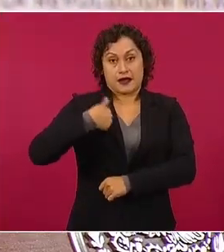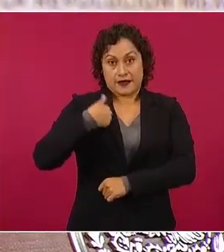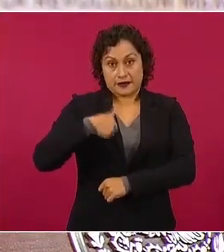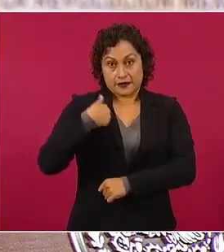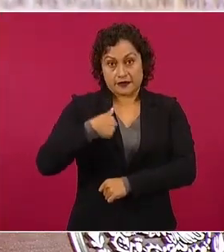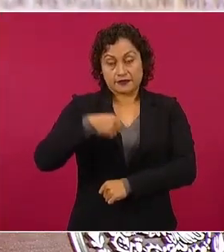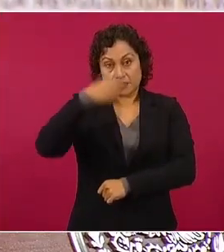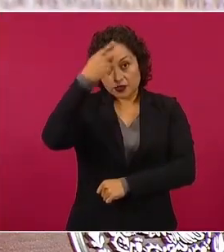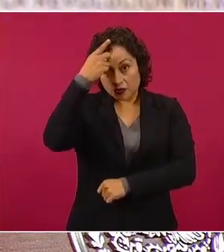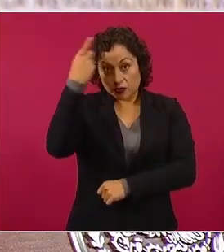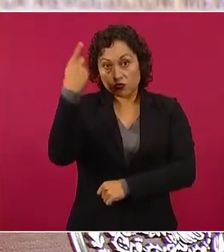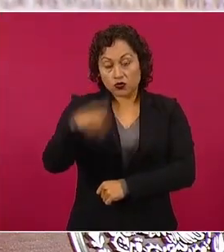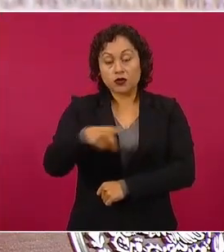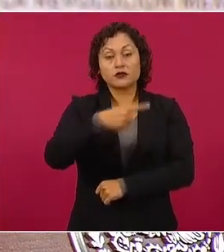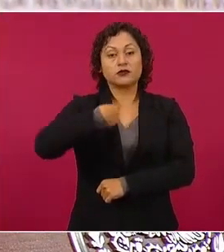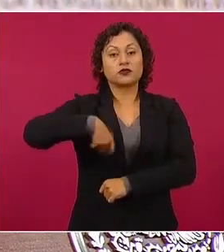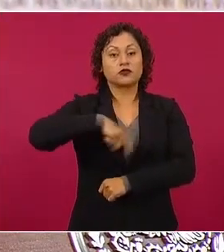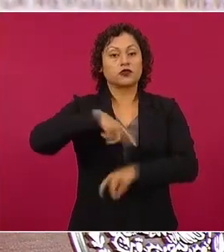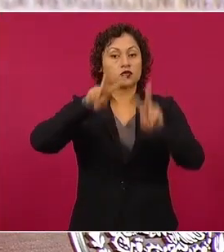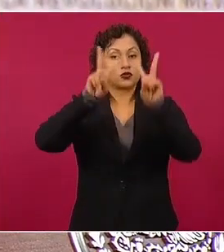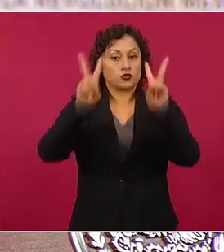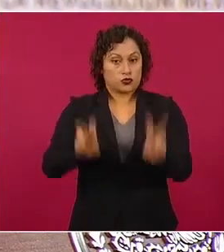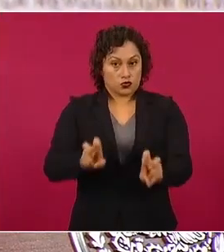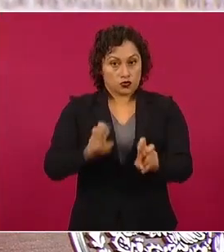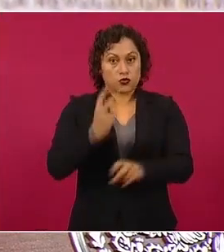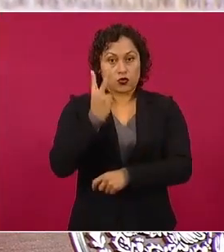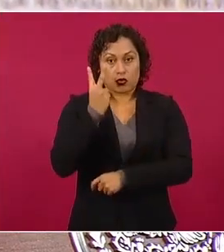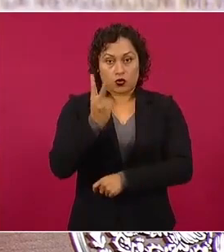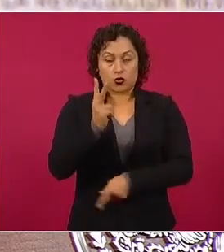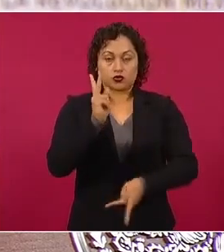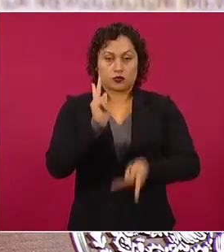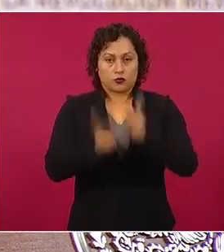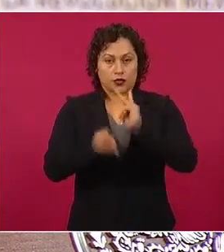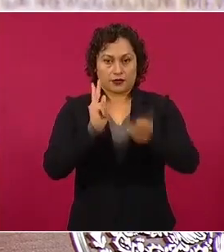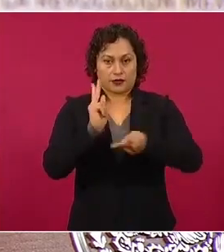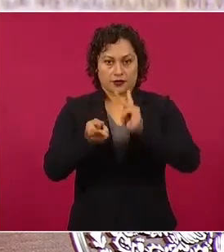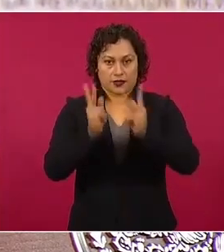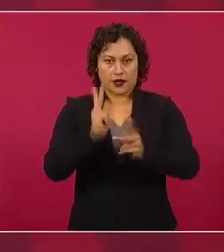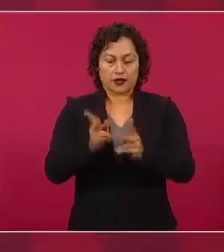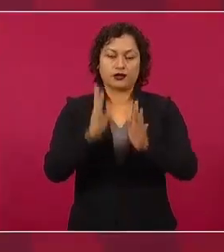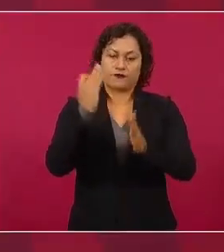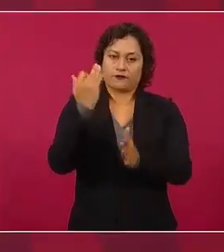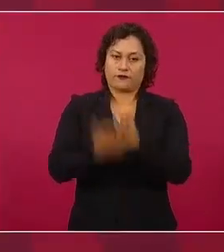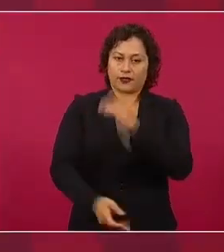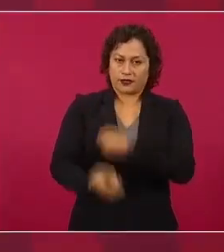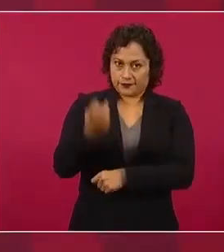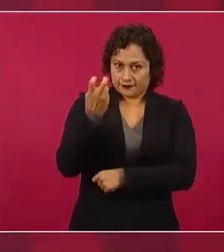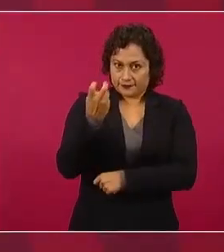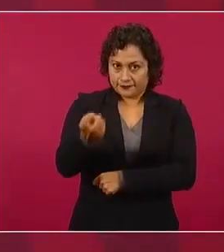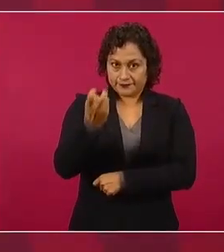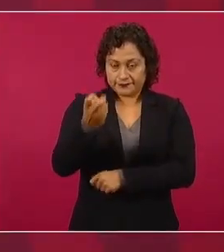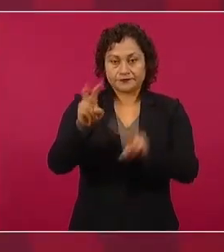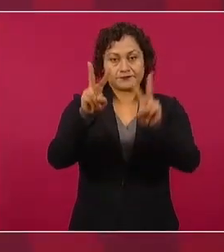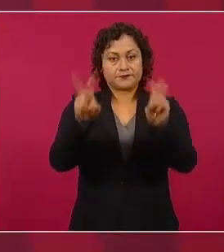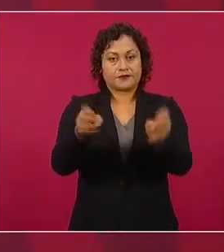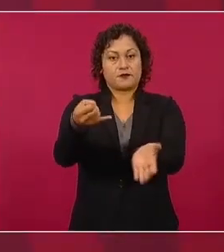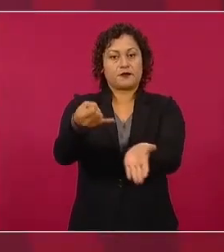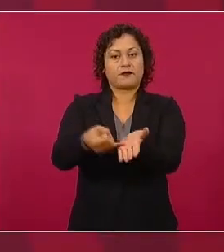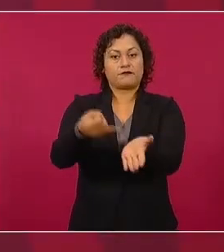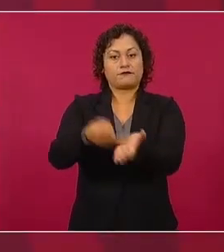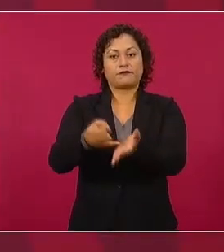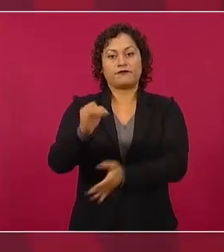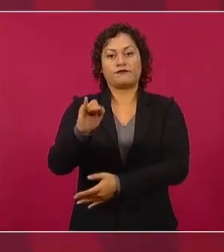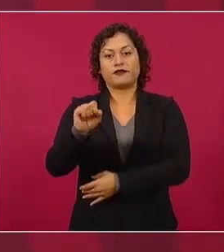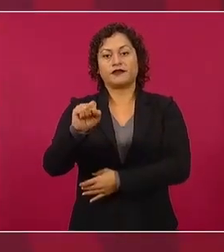dos asuntos, queda uno, queda este, que es fiscal, y sí